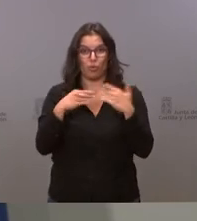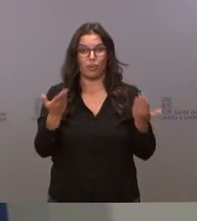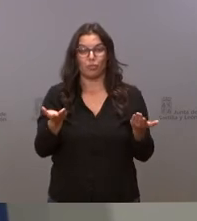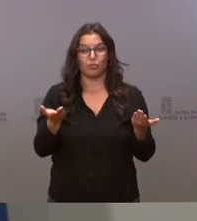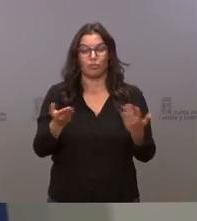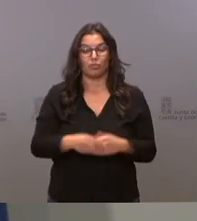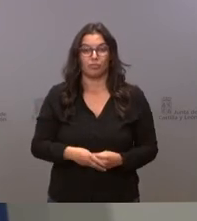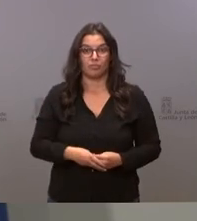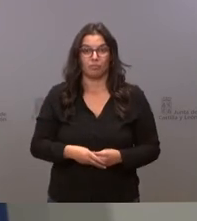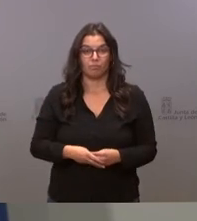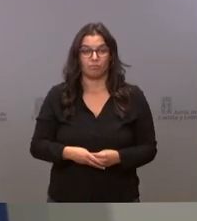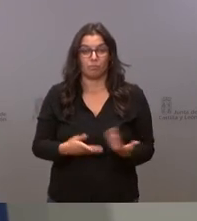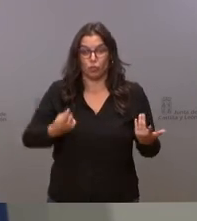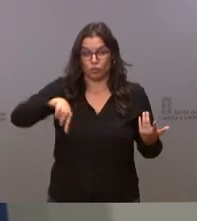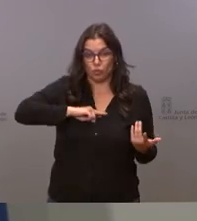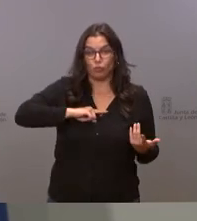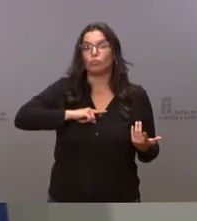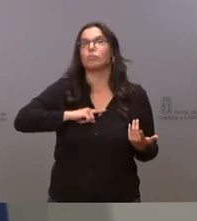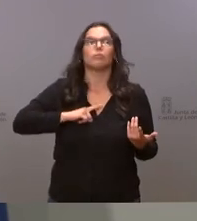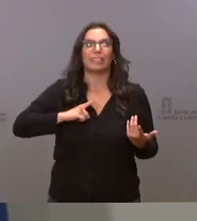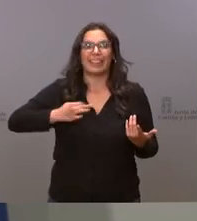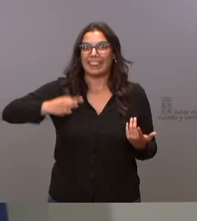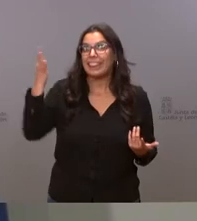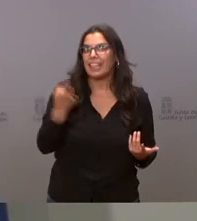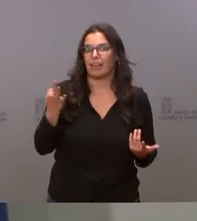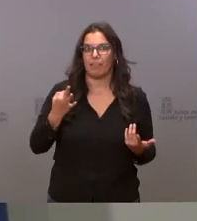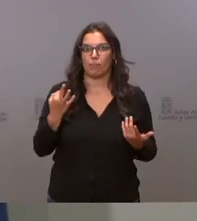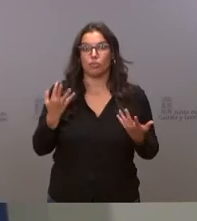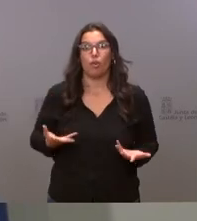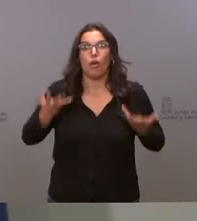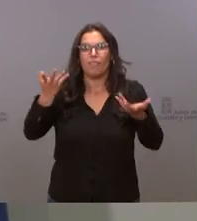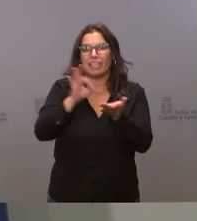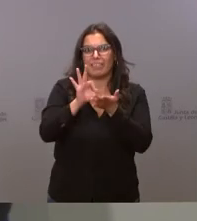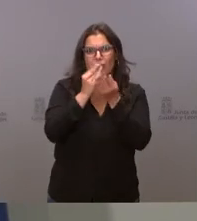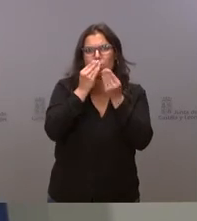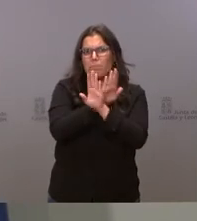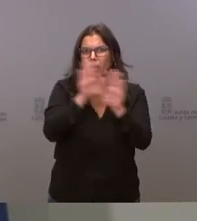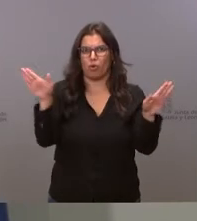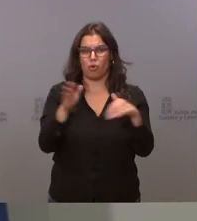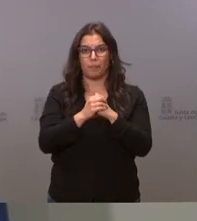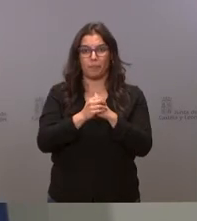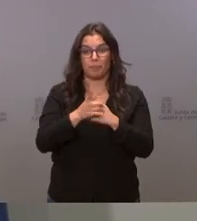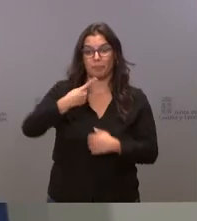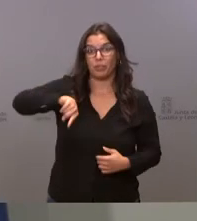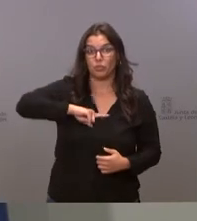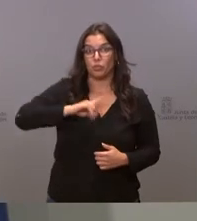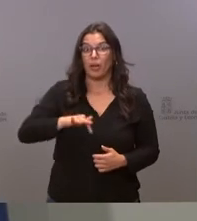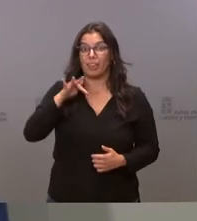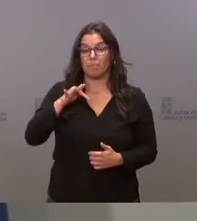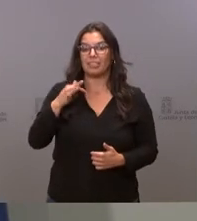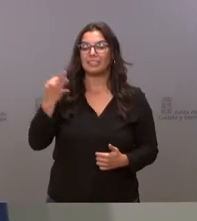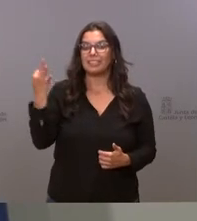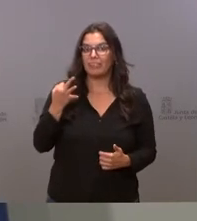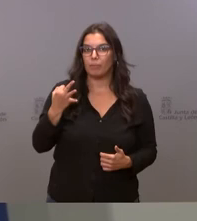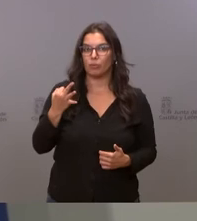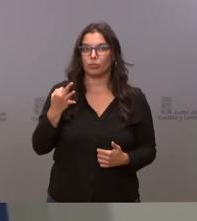población rural y nuestra obligación es darles el mejor servicio posible y nuestra obligación como administración es conseguir